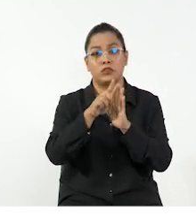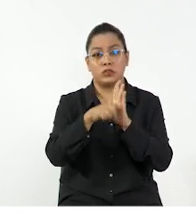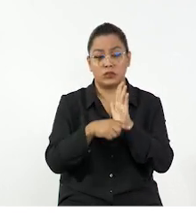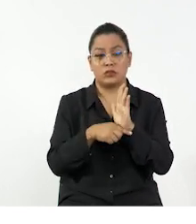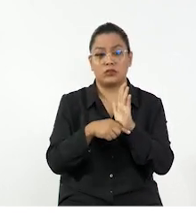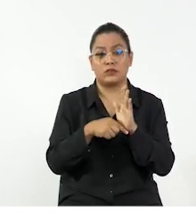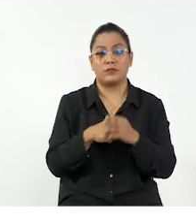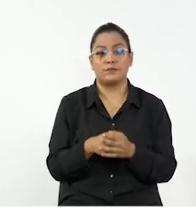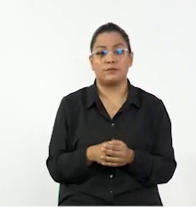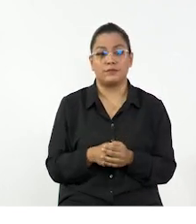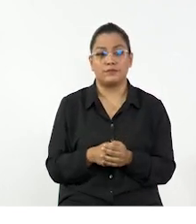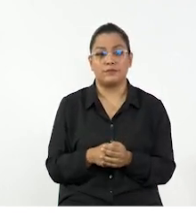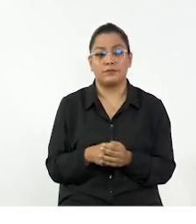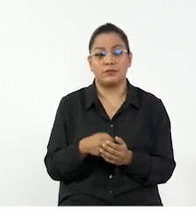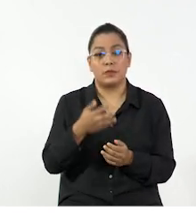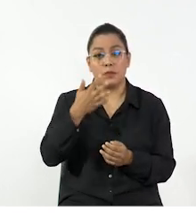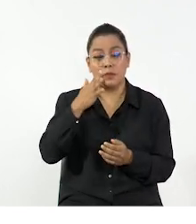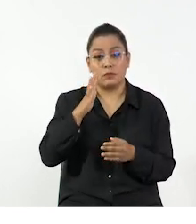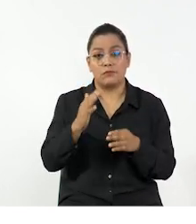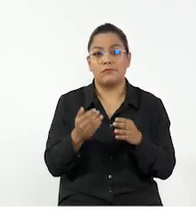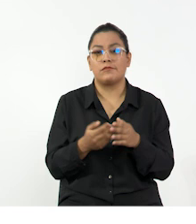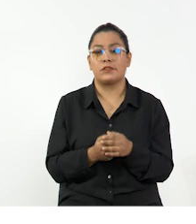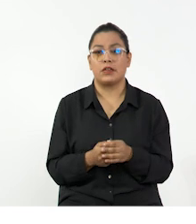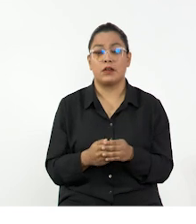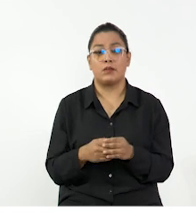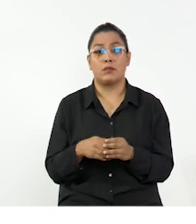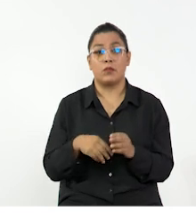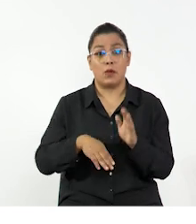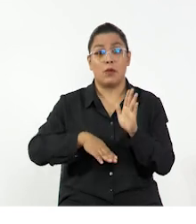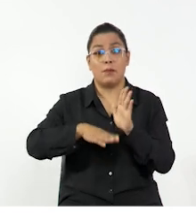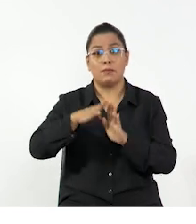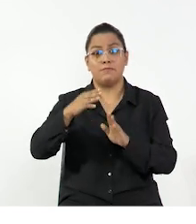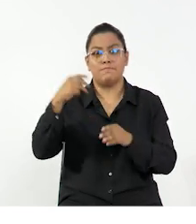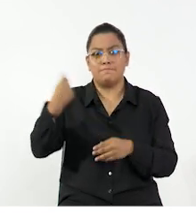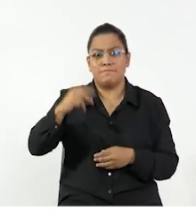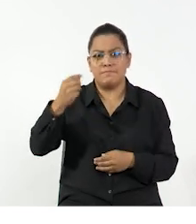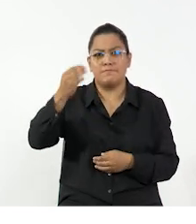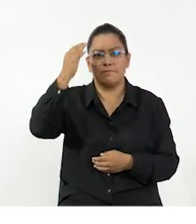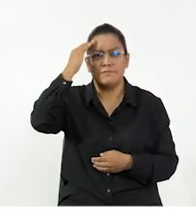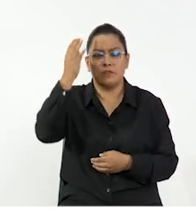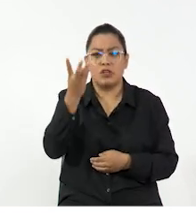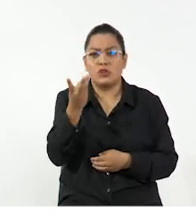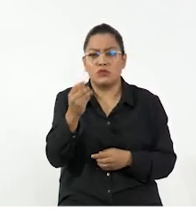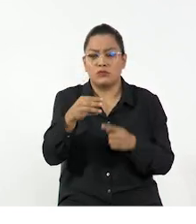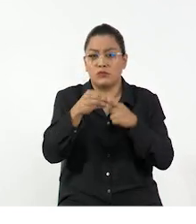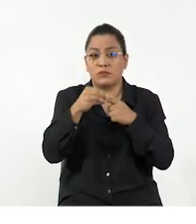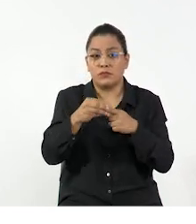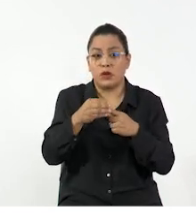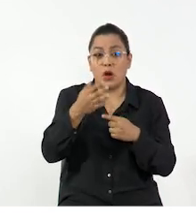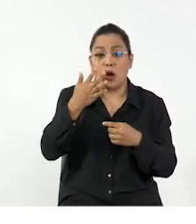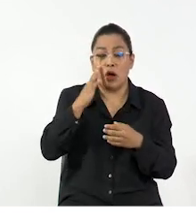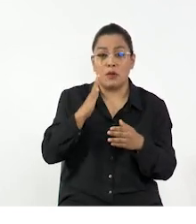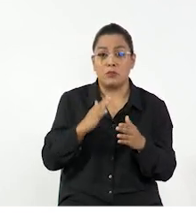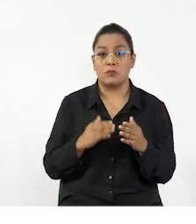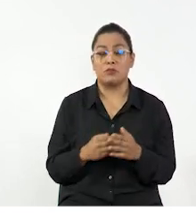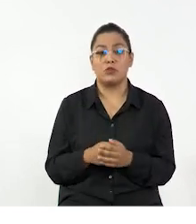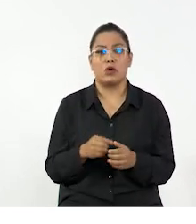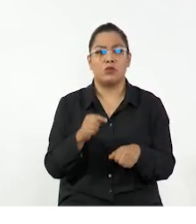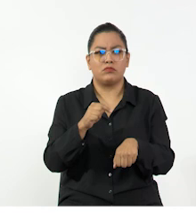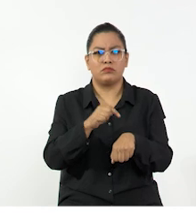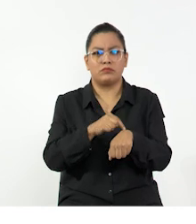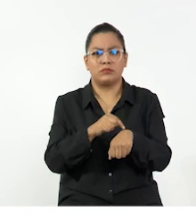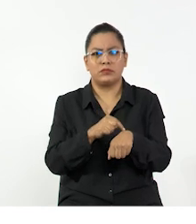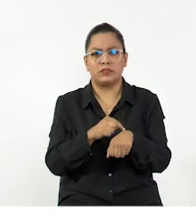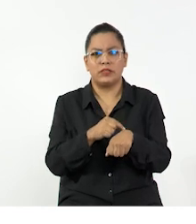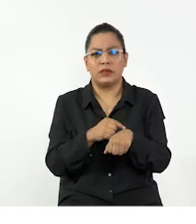90 kilómetros por hora, que en este caso, en muchas de nuestras carreteras, es el límite de velocidad. Es decir, si nosotros nos encontráramos